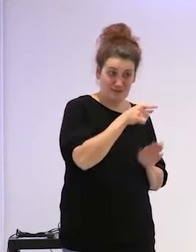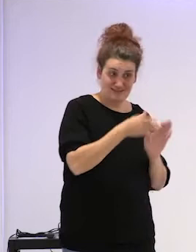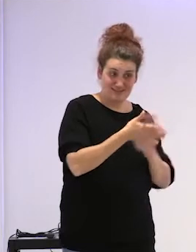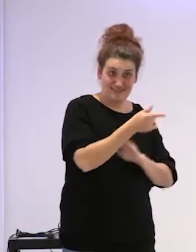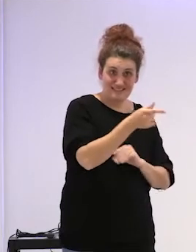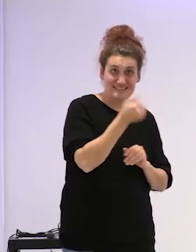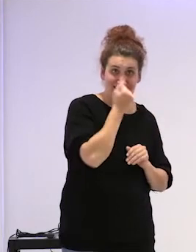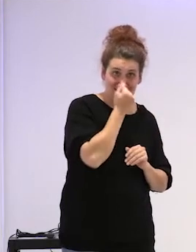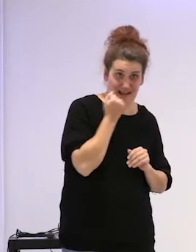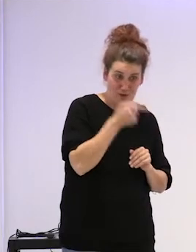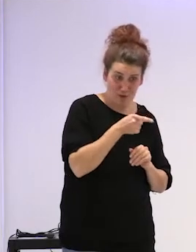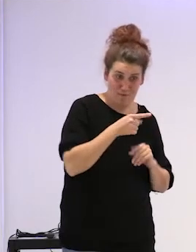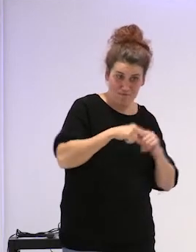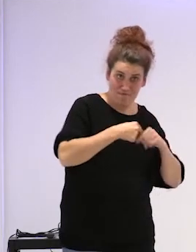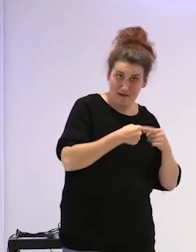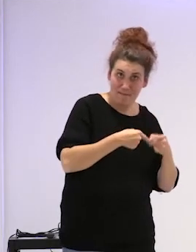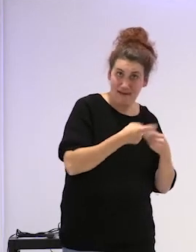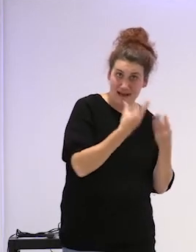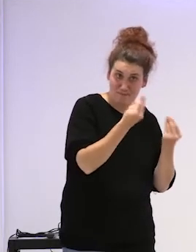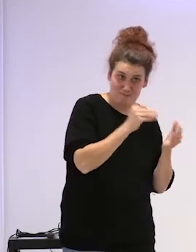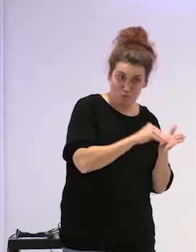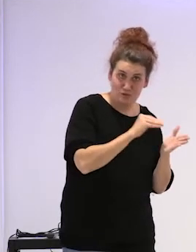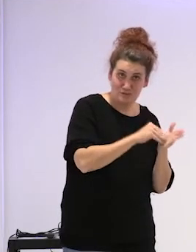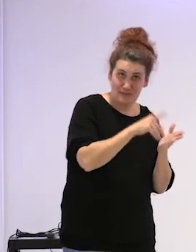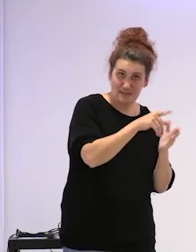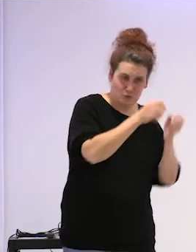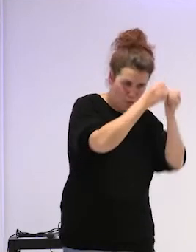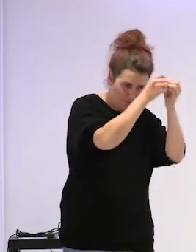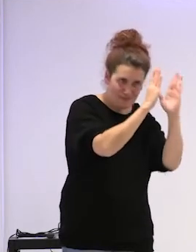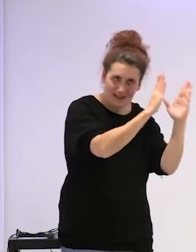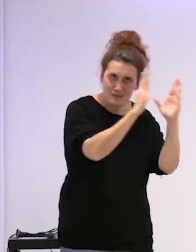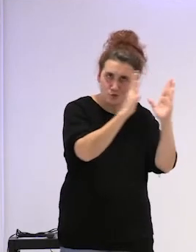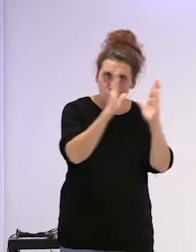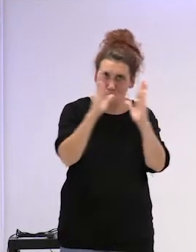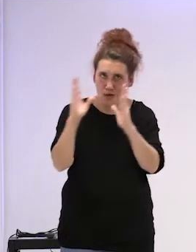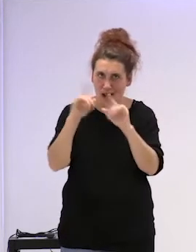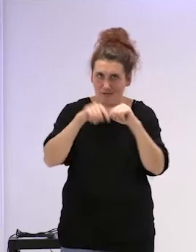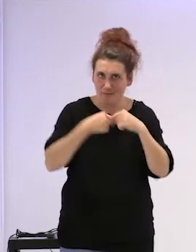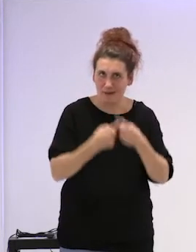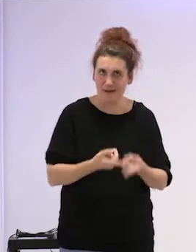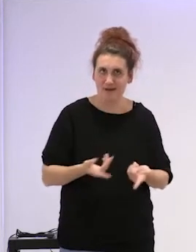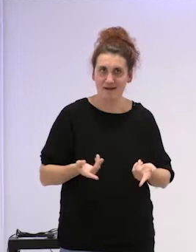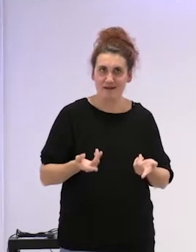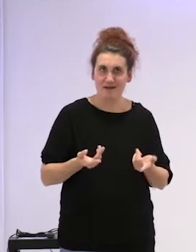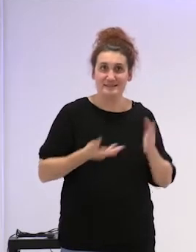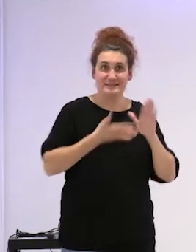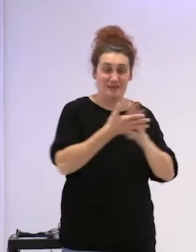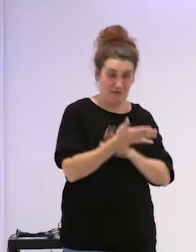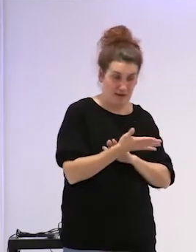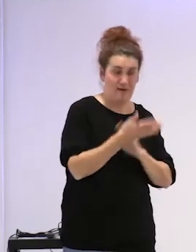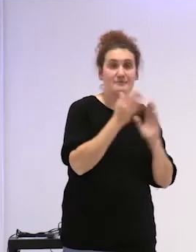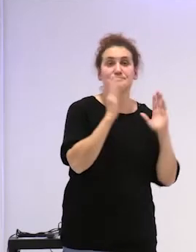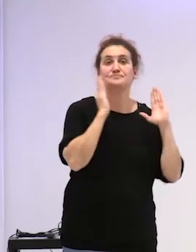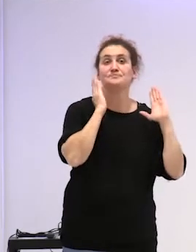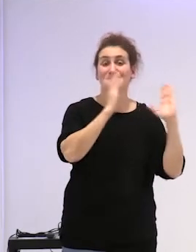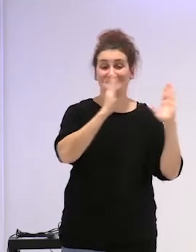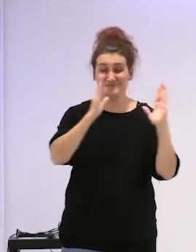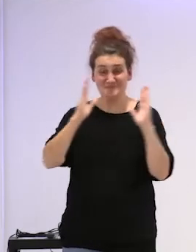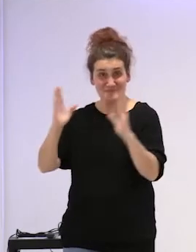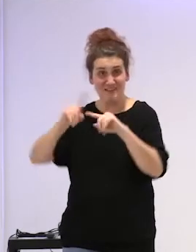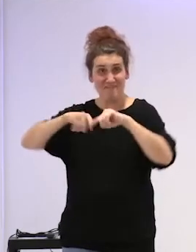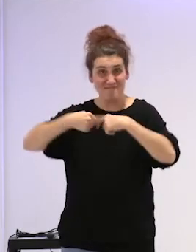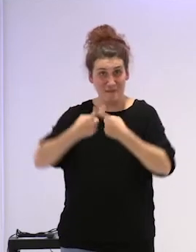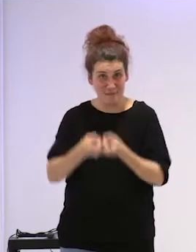familiar lo que muchas veces estructura la propia familia con lo cual lo que está estructurando la propia